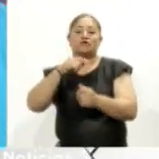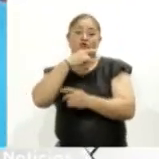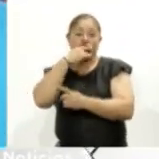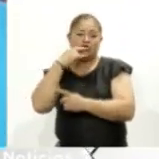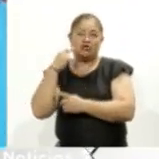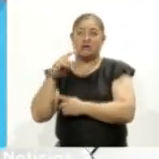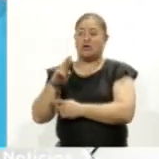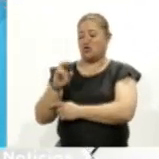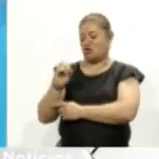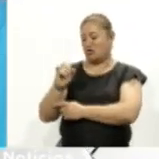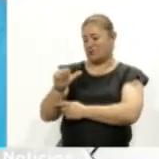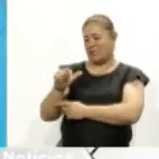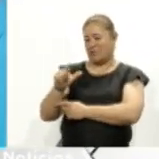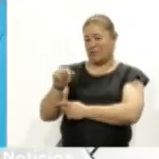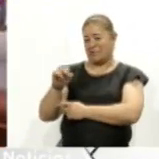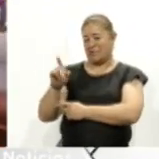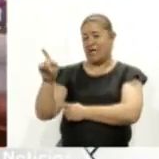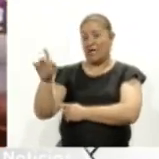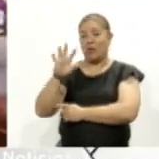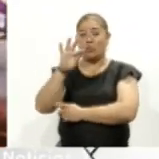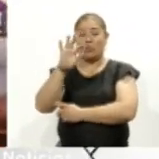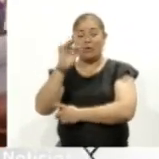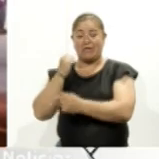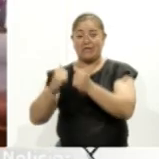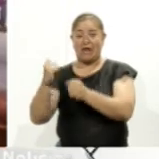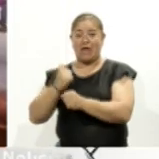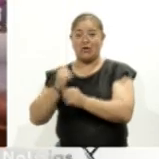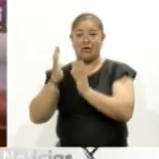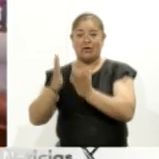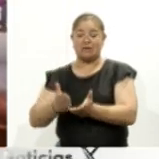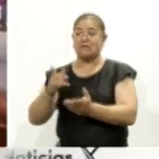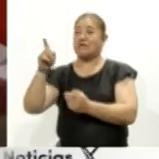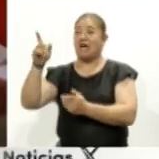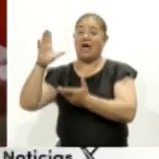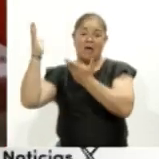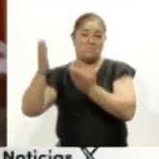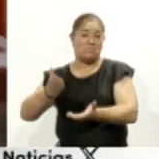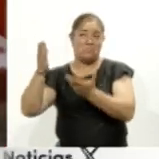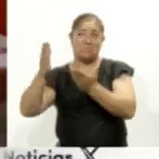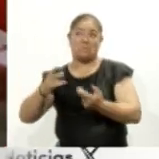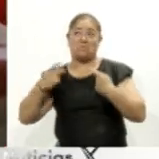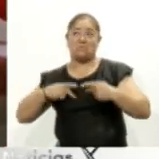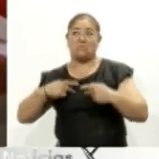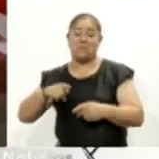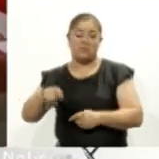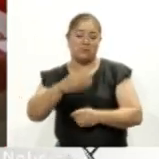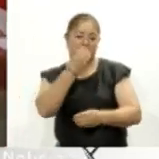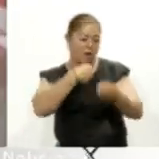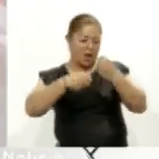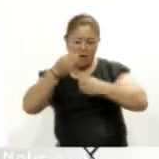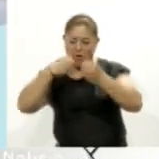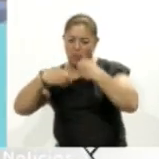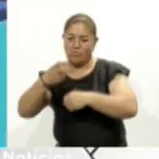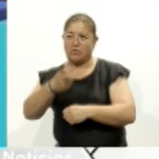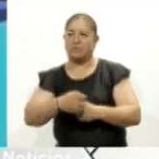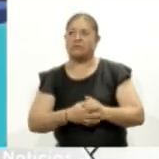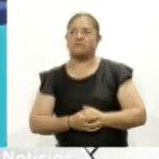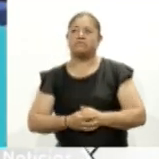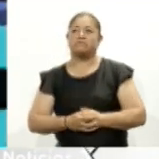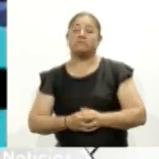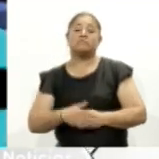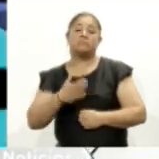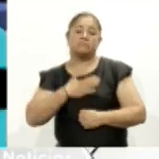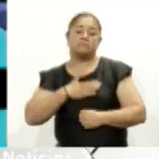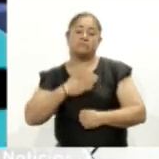Paredes tiene más de 40 años recibiendo en su establecimiento a los comensales que degustan este exquisito platillo nosotros